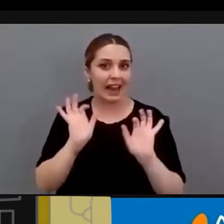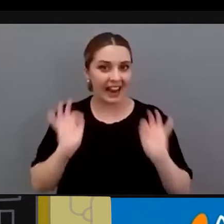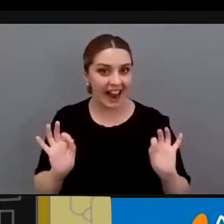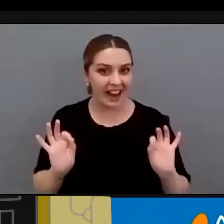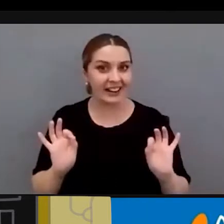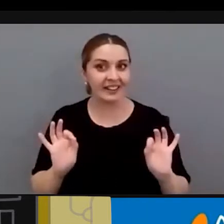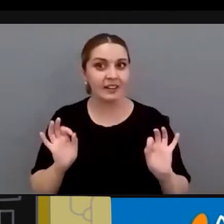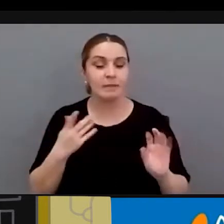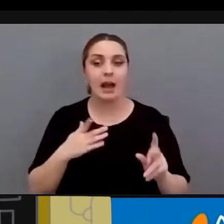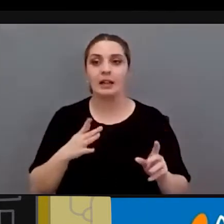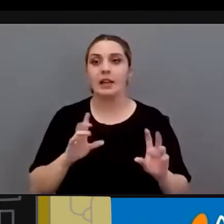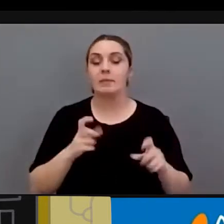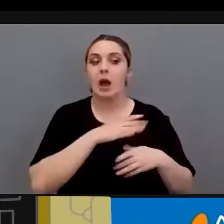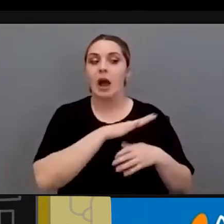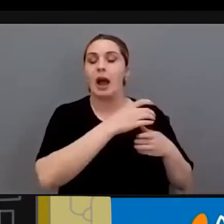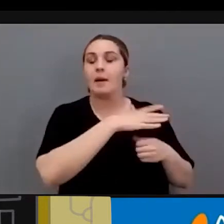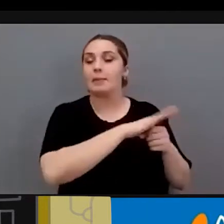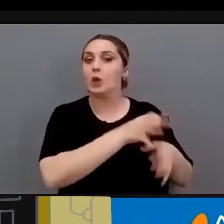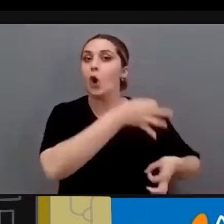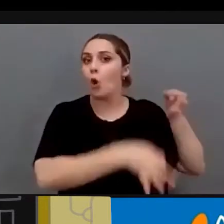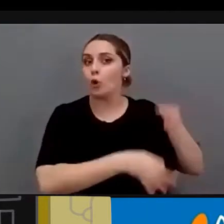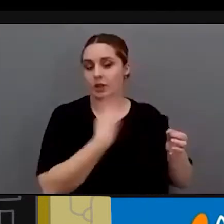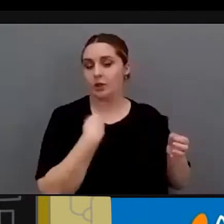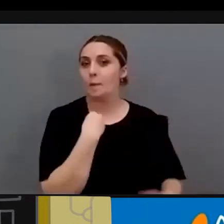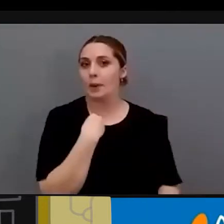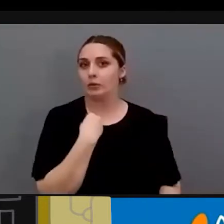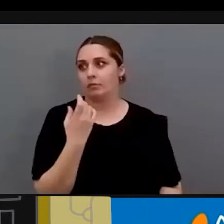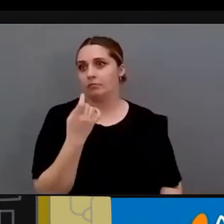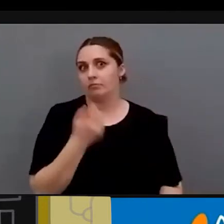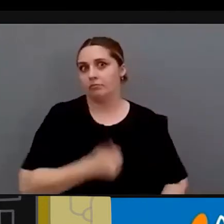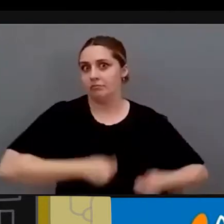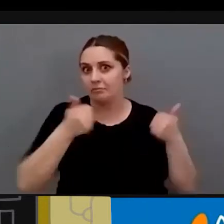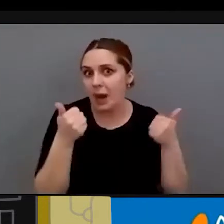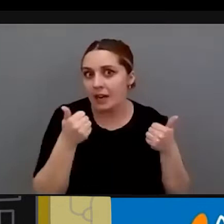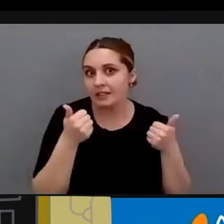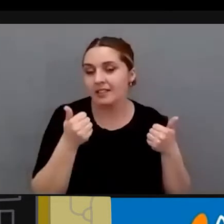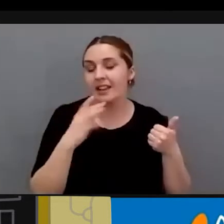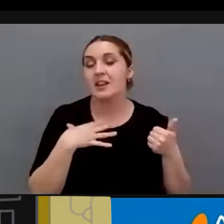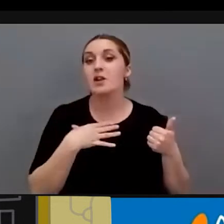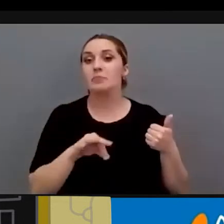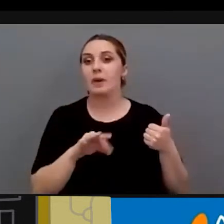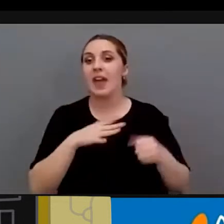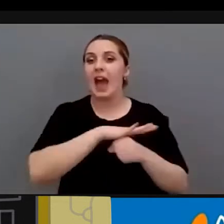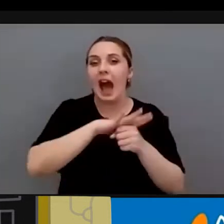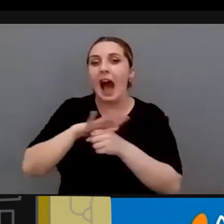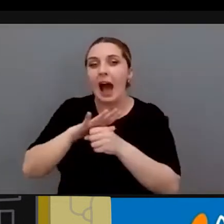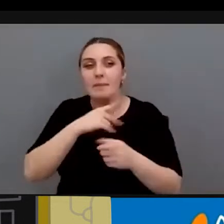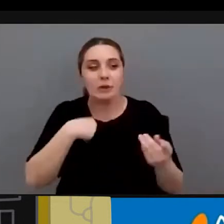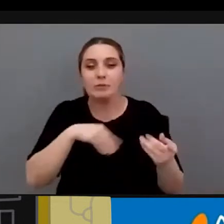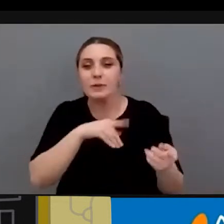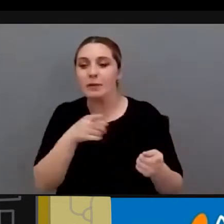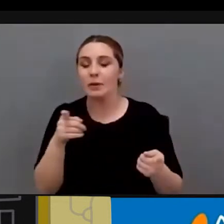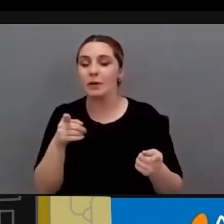Y en el ámbito de la justicia que tú me has planteado, pues todavía más, ¿no? Que es aquí posiblemente en estos ámbitos donde a lo mejor